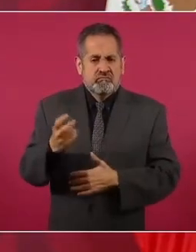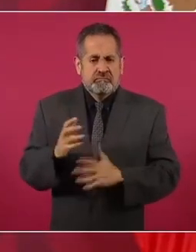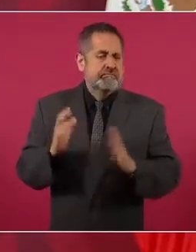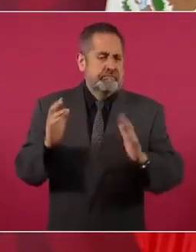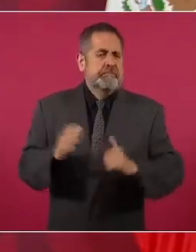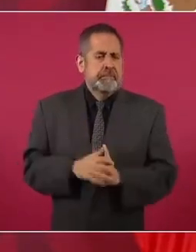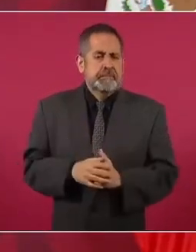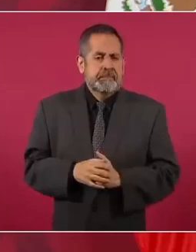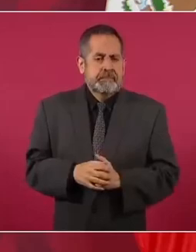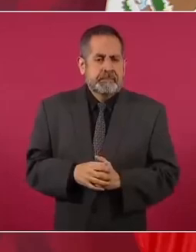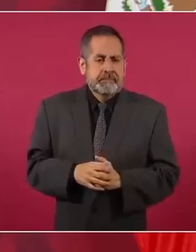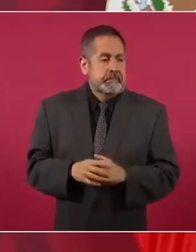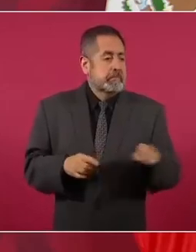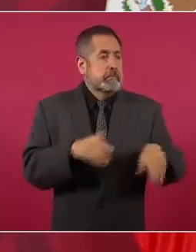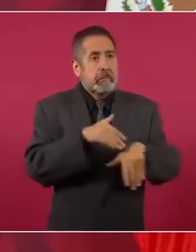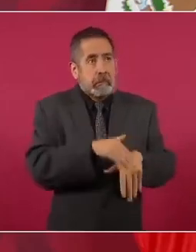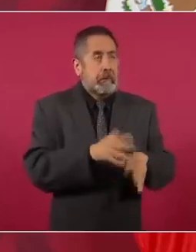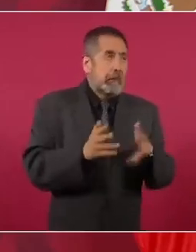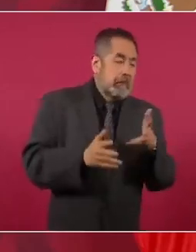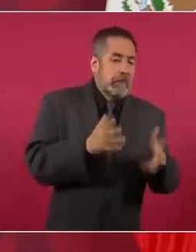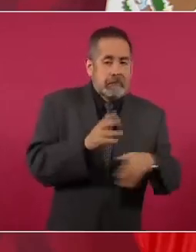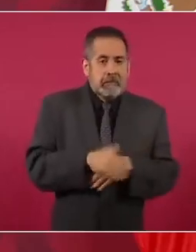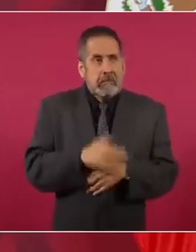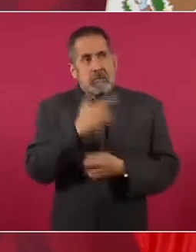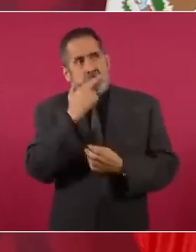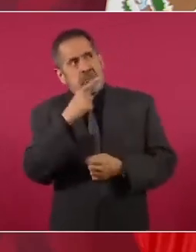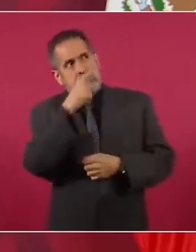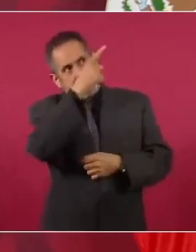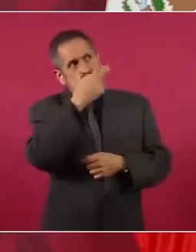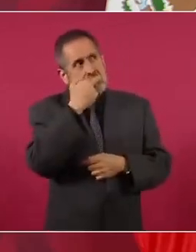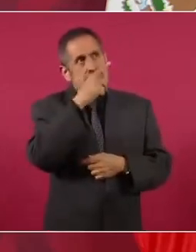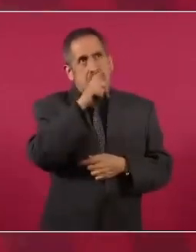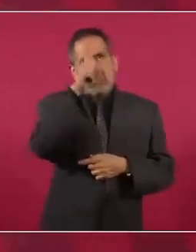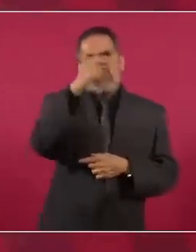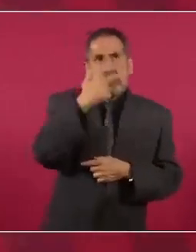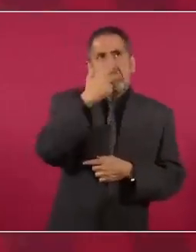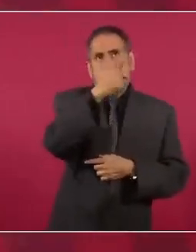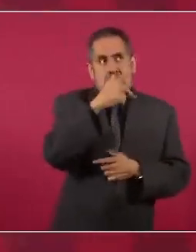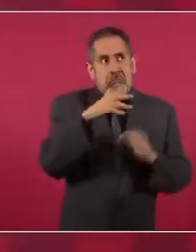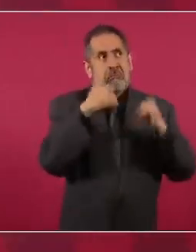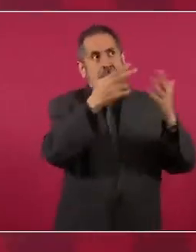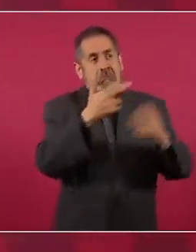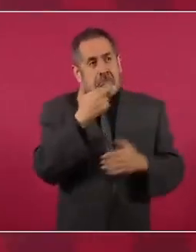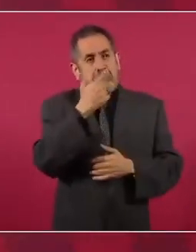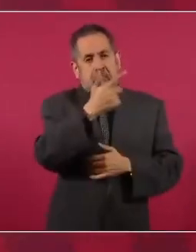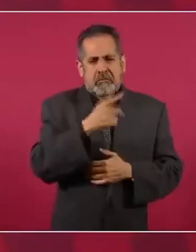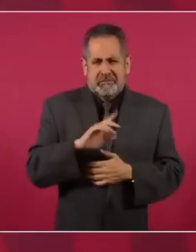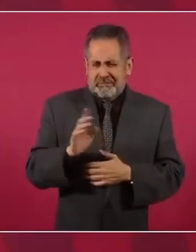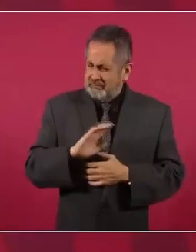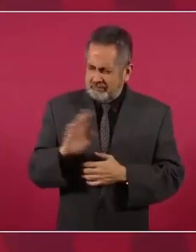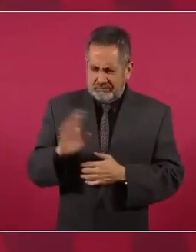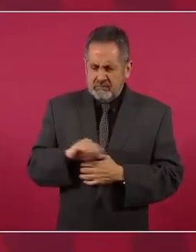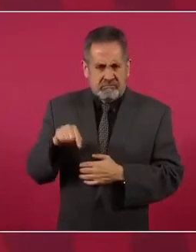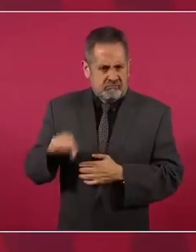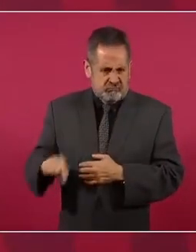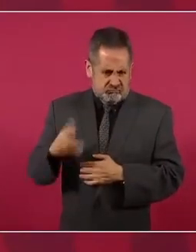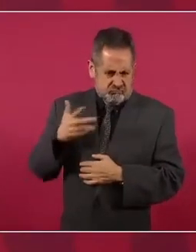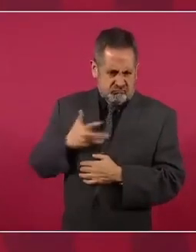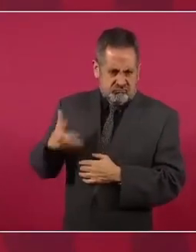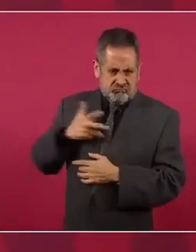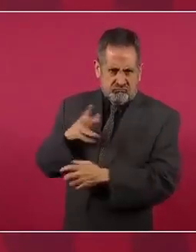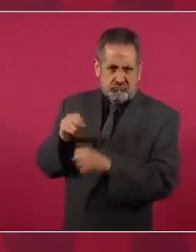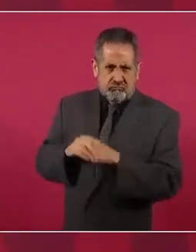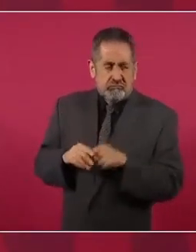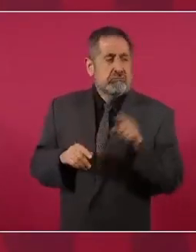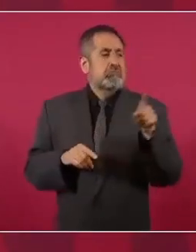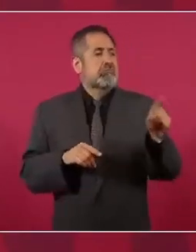no estamos pensando que son mejores los de afuera, que es mejor